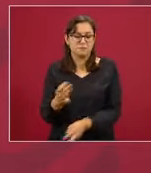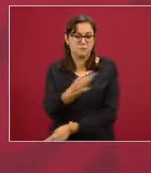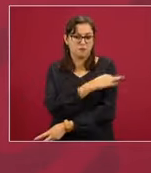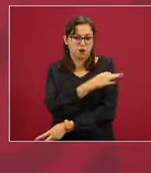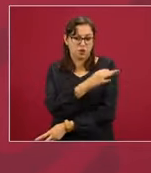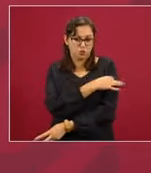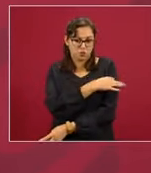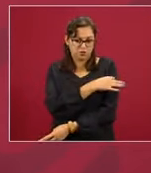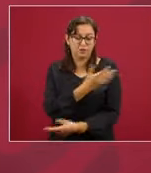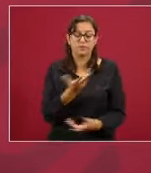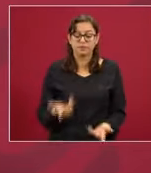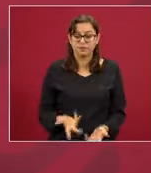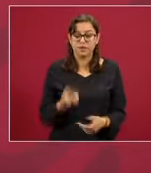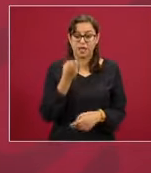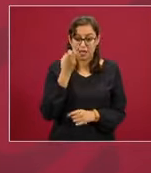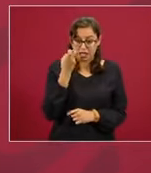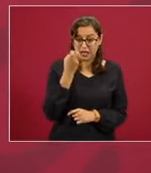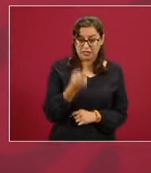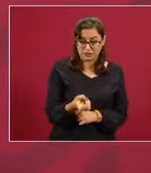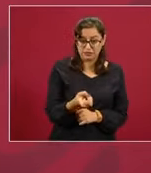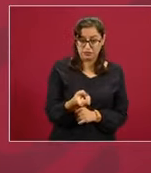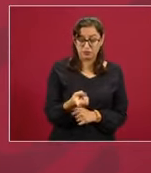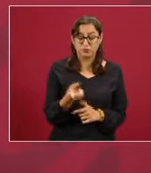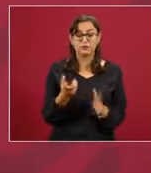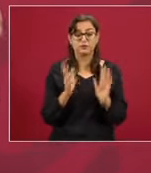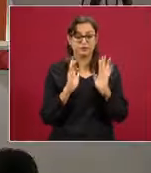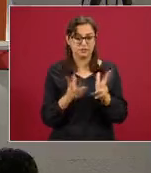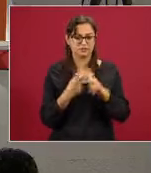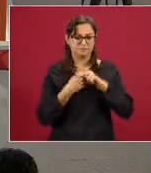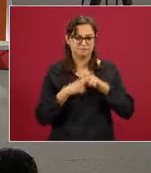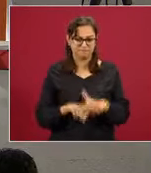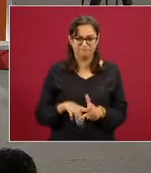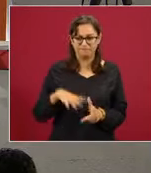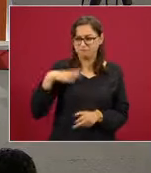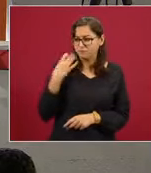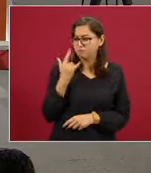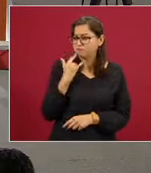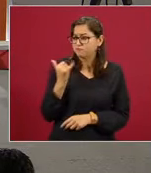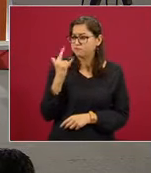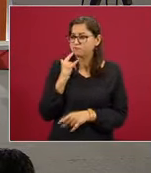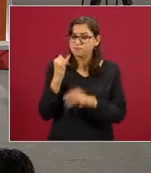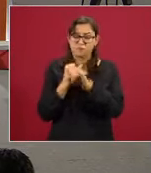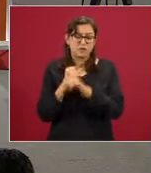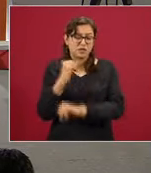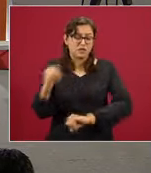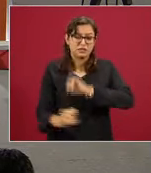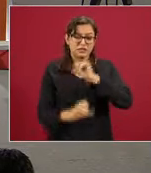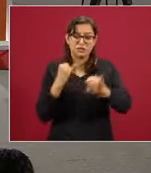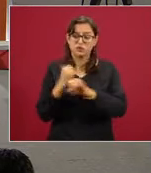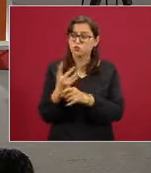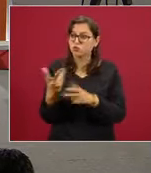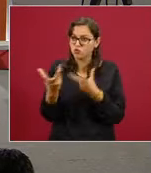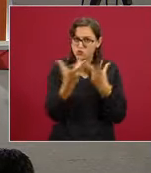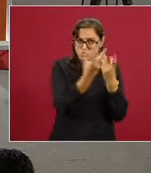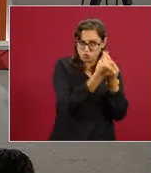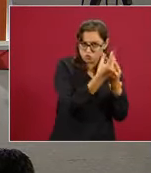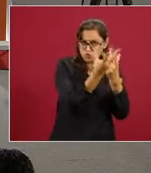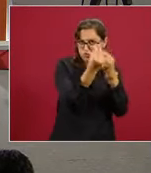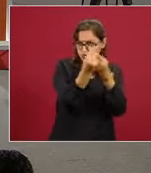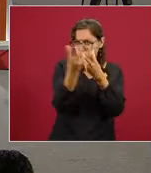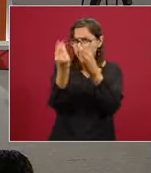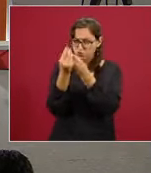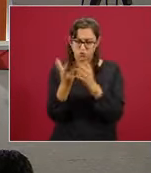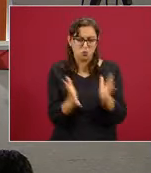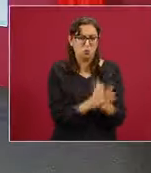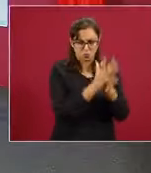principio se ha hecho el esfuerzo por lograr cooperación internacional y que México pueda participar en las mejores condiciones.